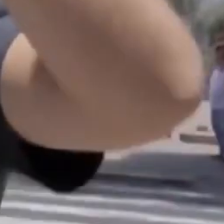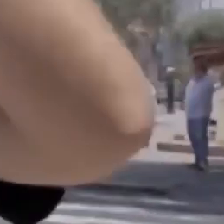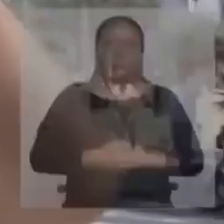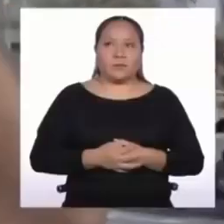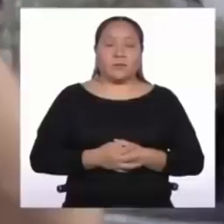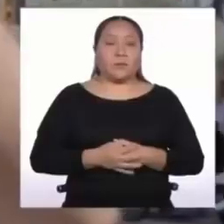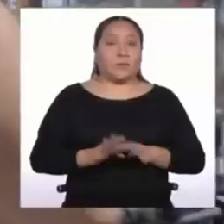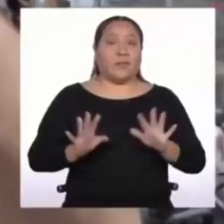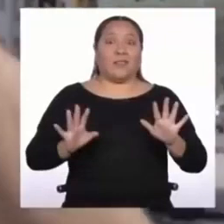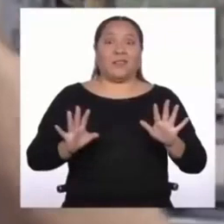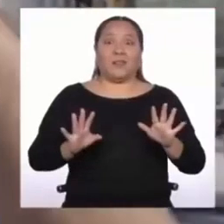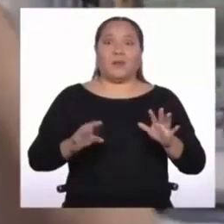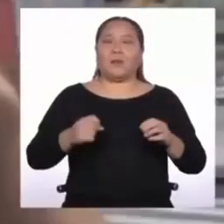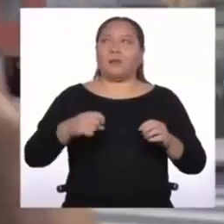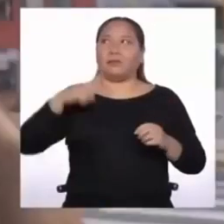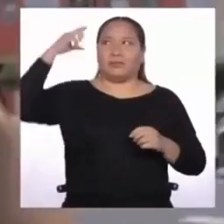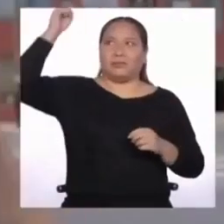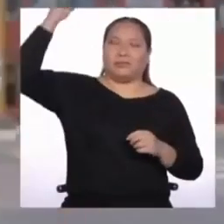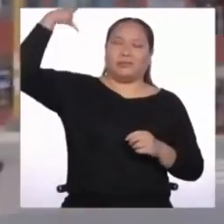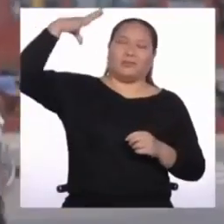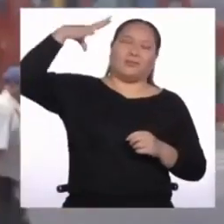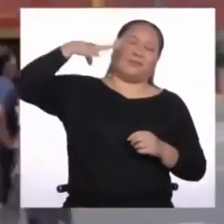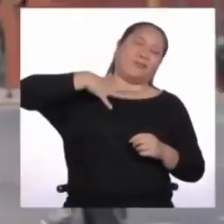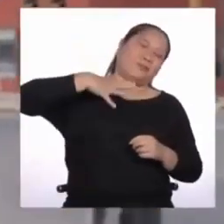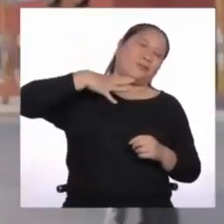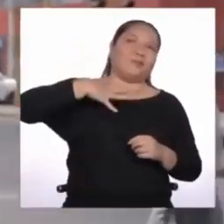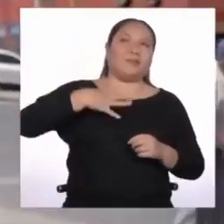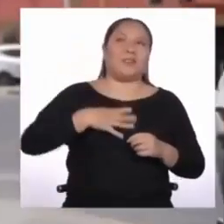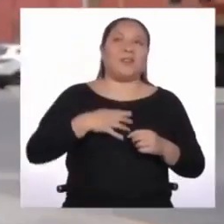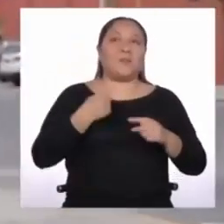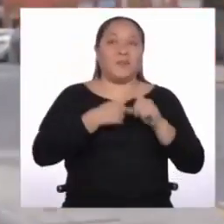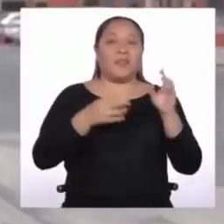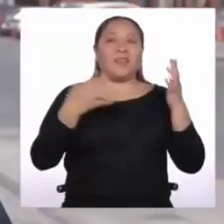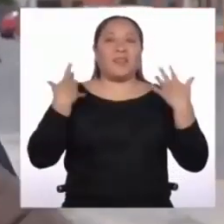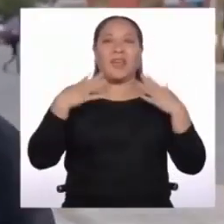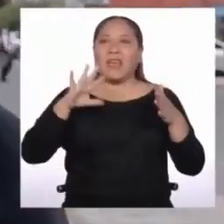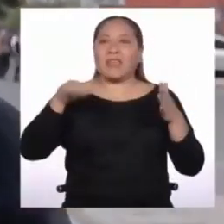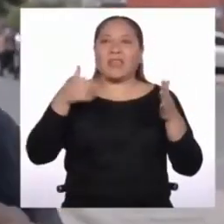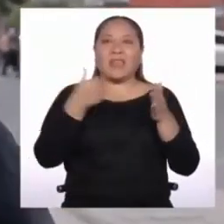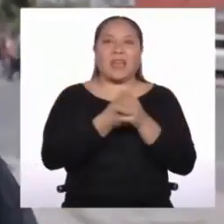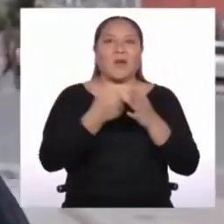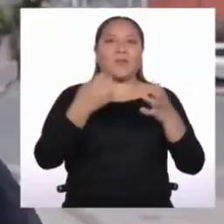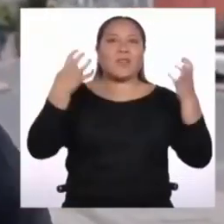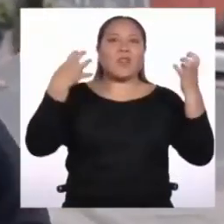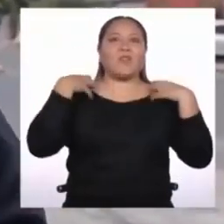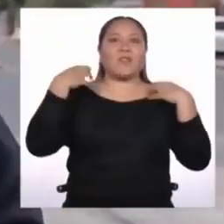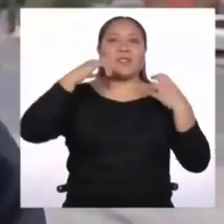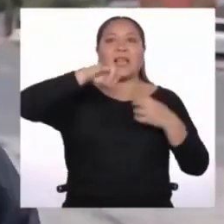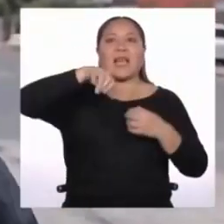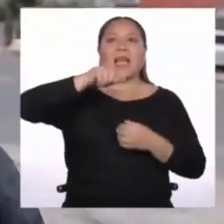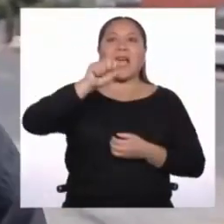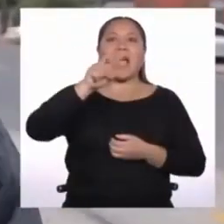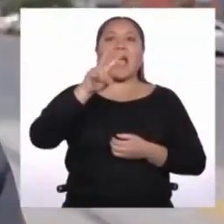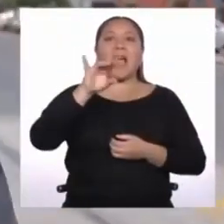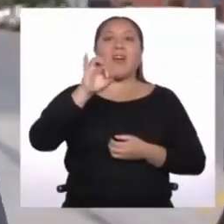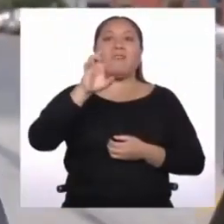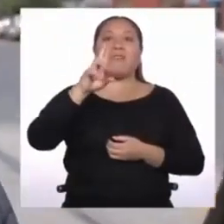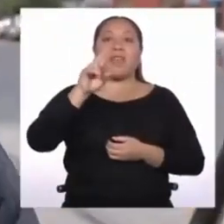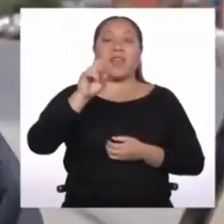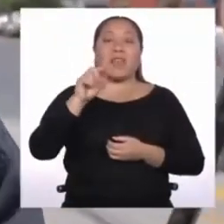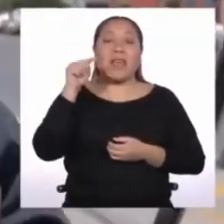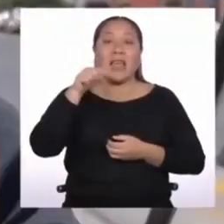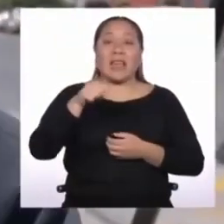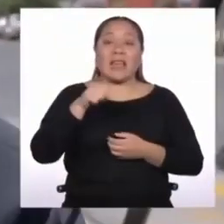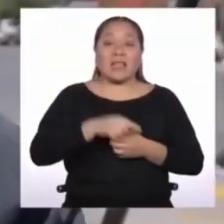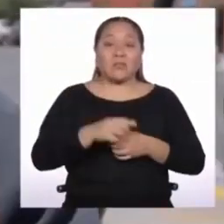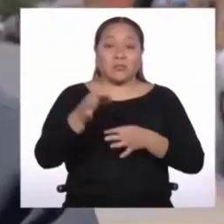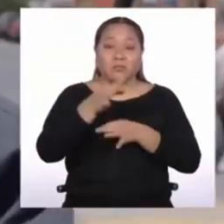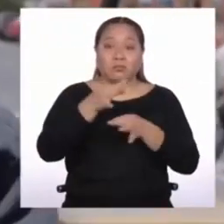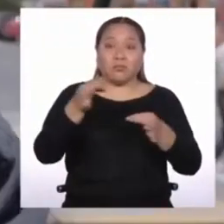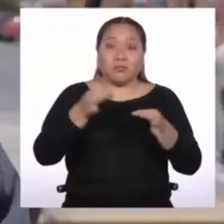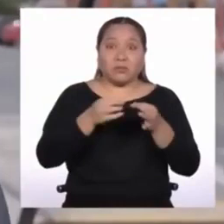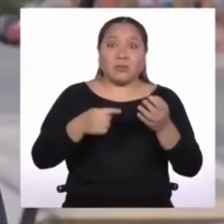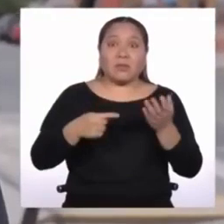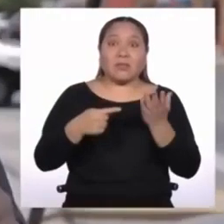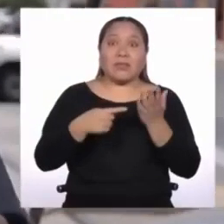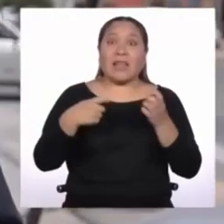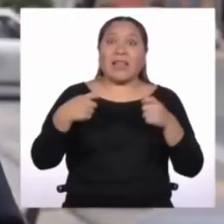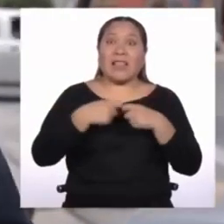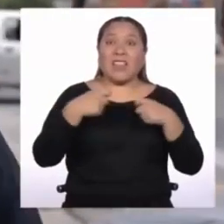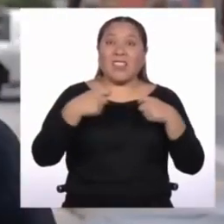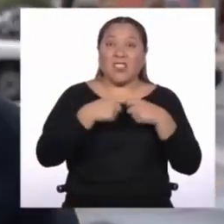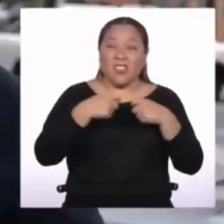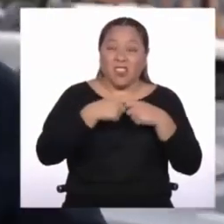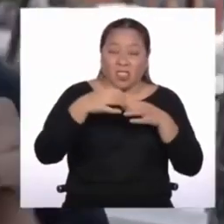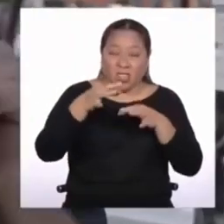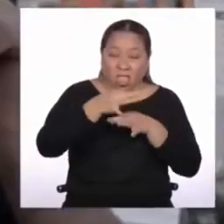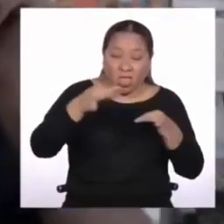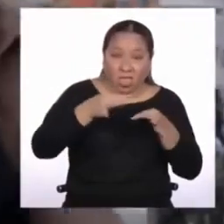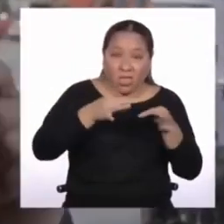Uy, uy, qué buen sol, pero por suerte ya hemos llegado a la oficina de Javier Chang. Él es un ingeniero electrónico y es de los más capos que